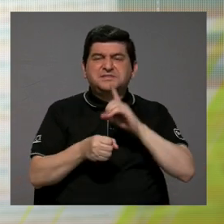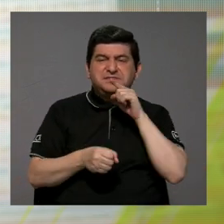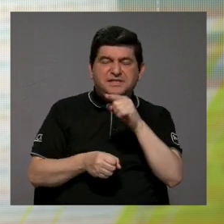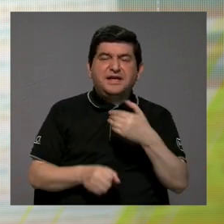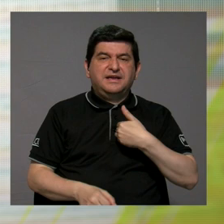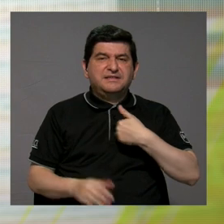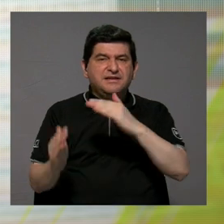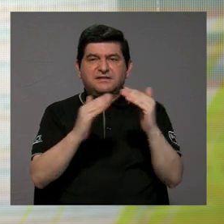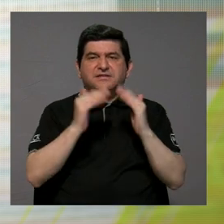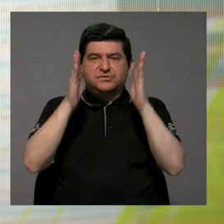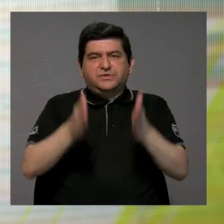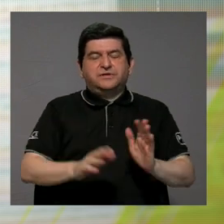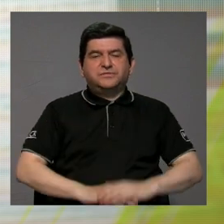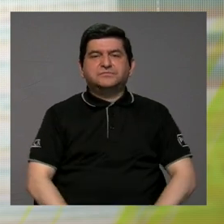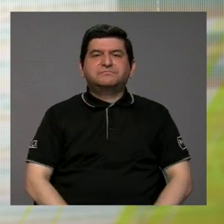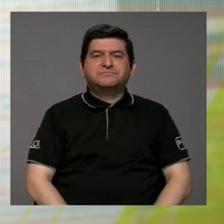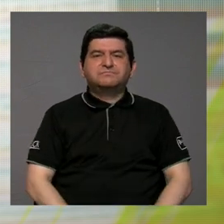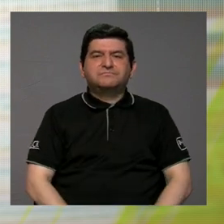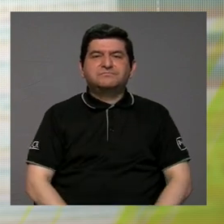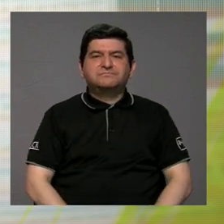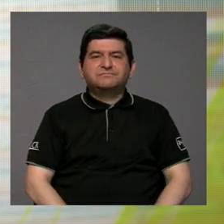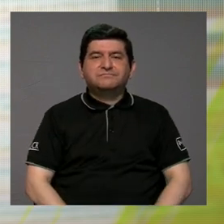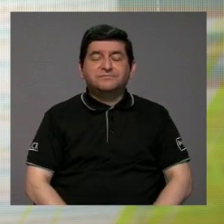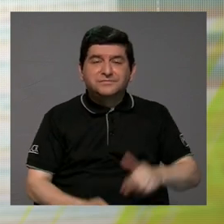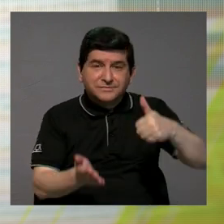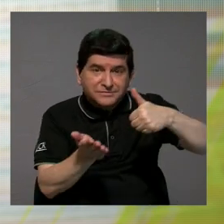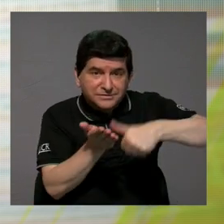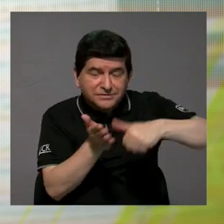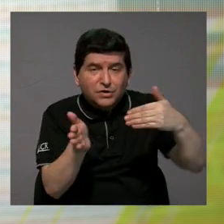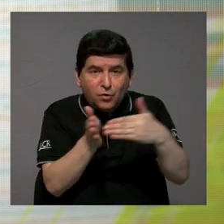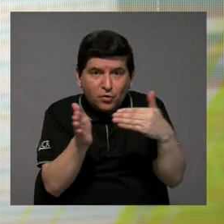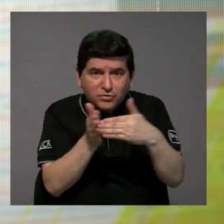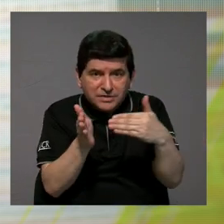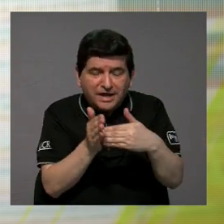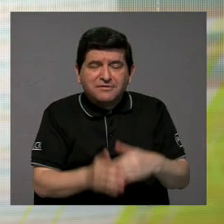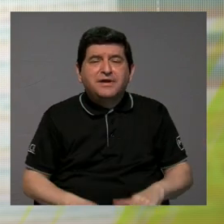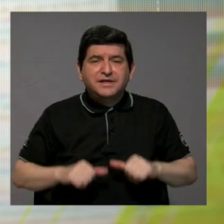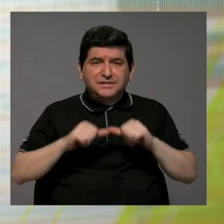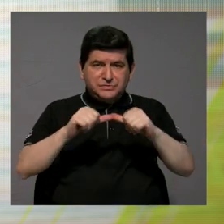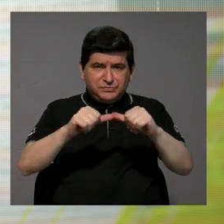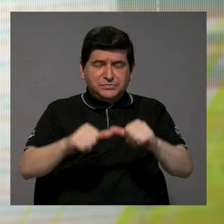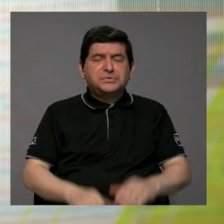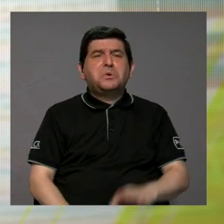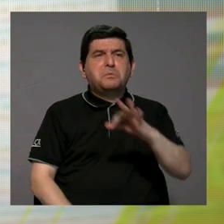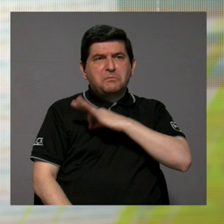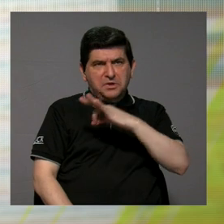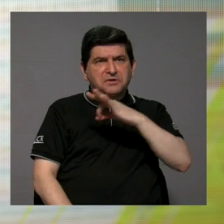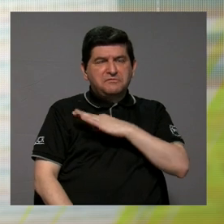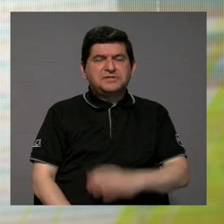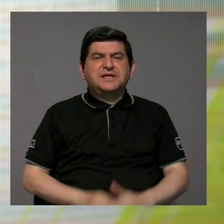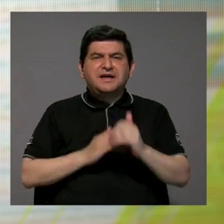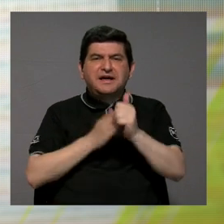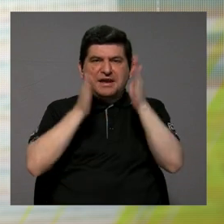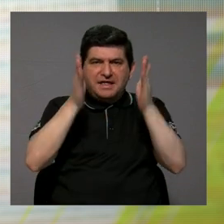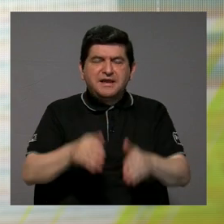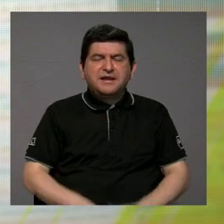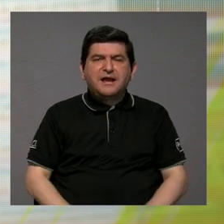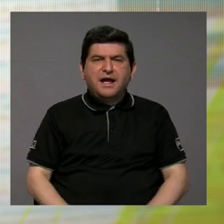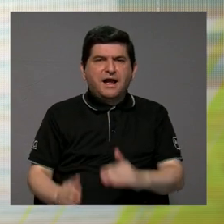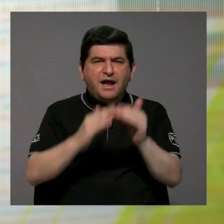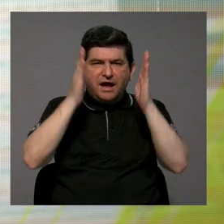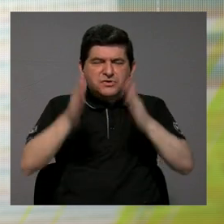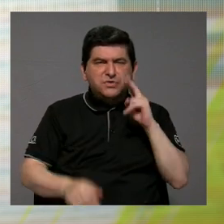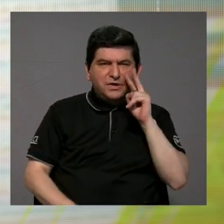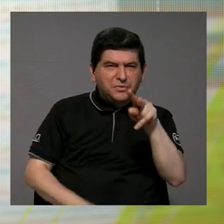diputados. Entonces, sí, la reelección de pronto pudiera jugar a favor de ciertos liderazgos que la ciudadanía